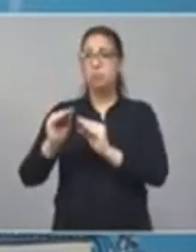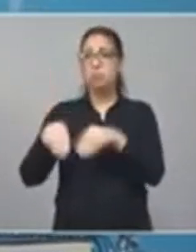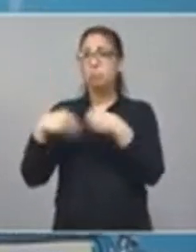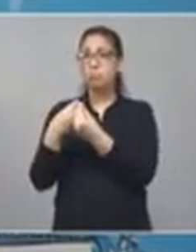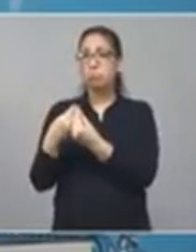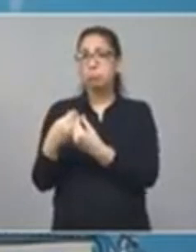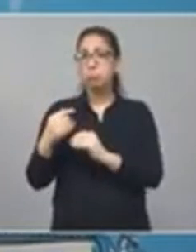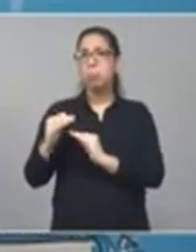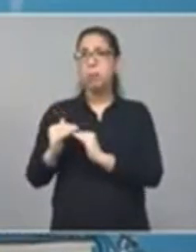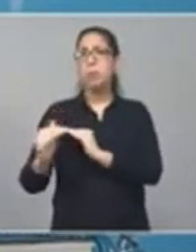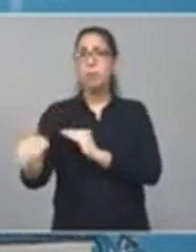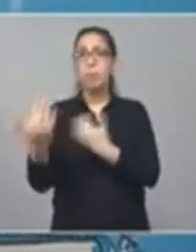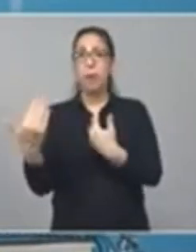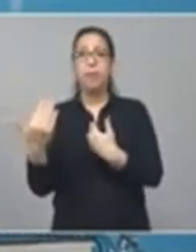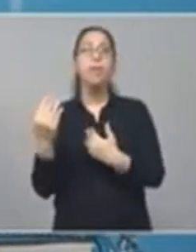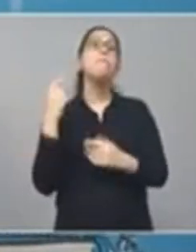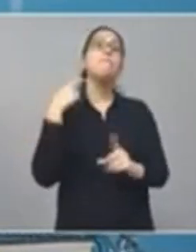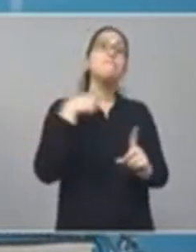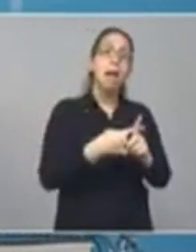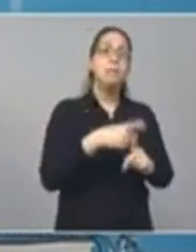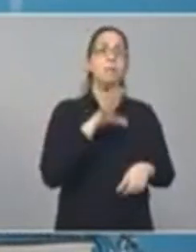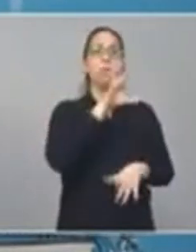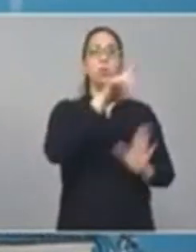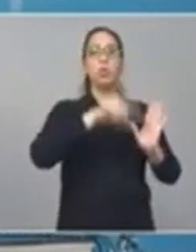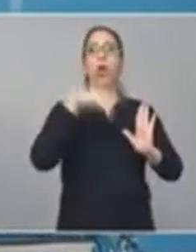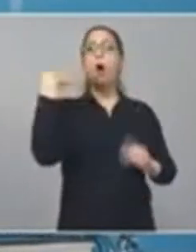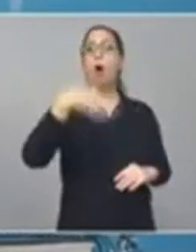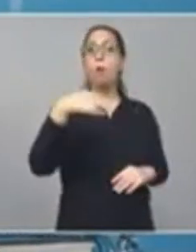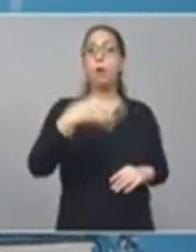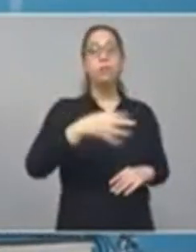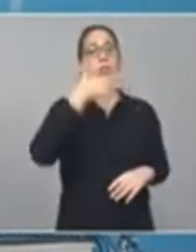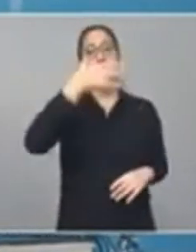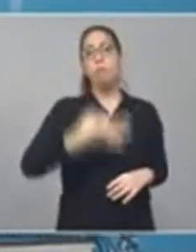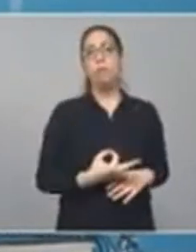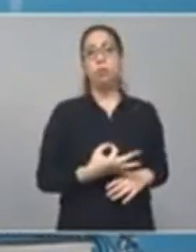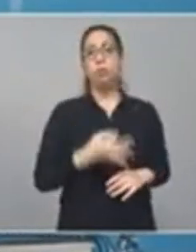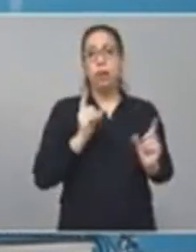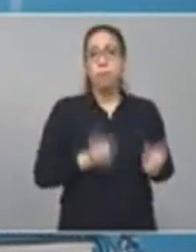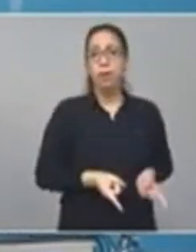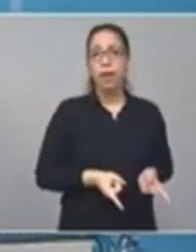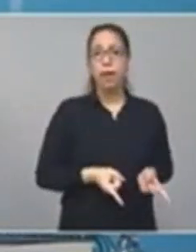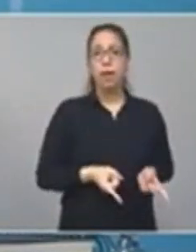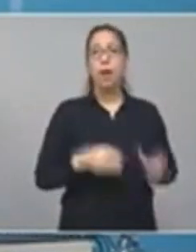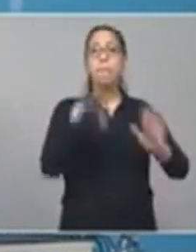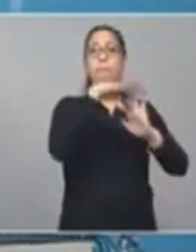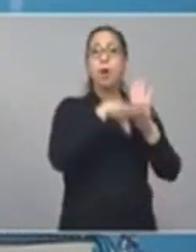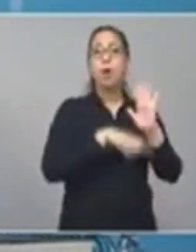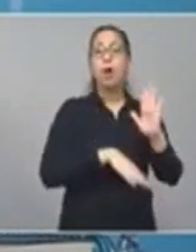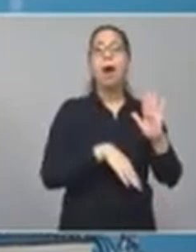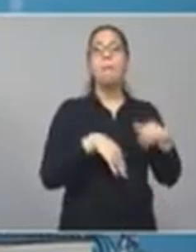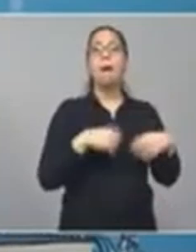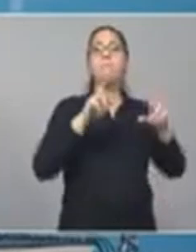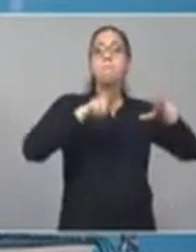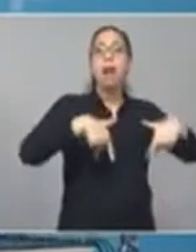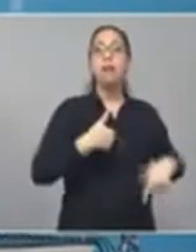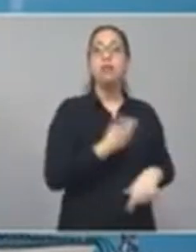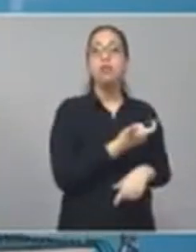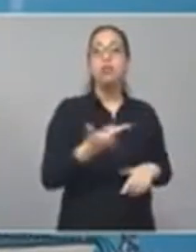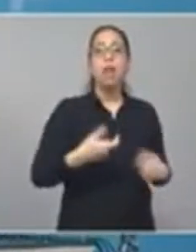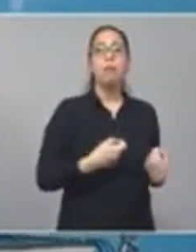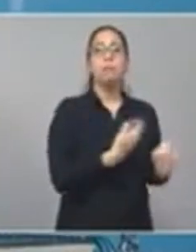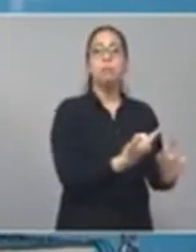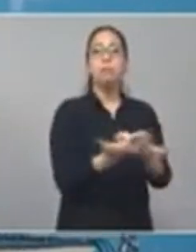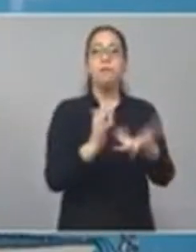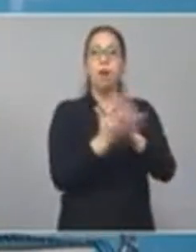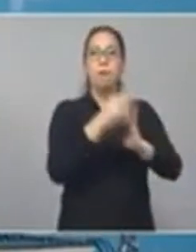las obligaciones que tiene la provincia, con reforzar los programas sociales, con reforzar los programas de